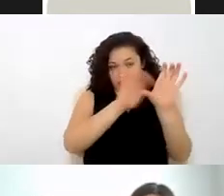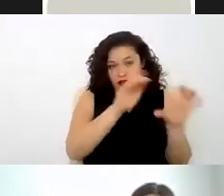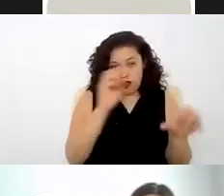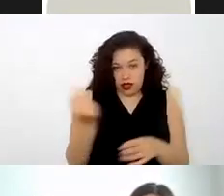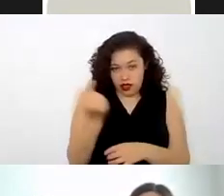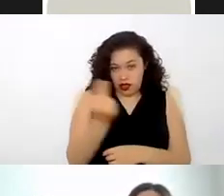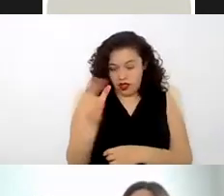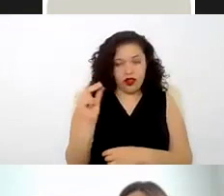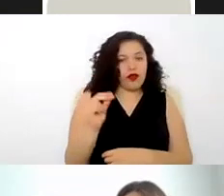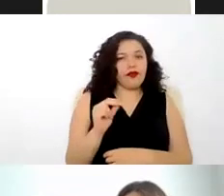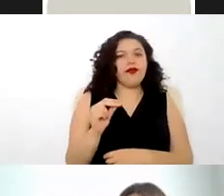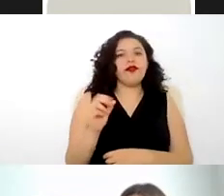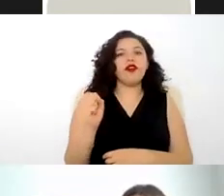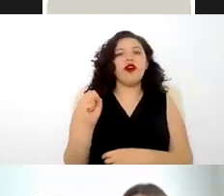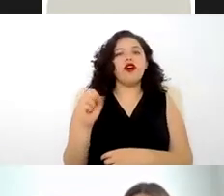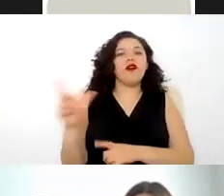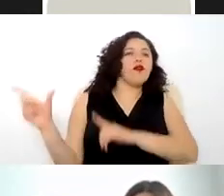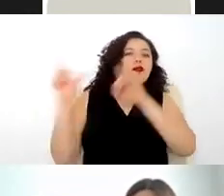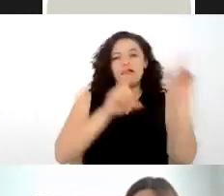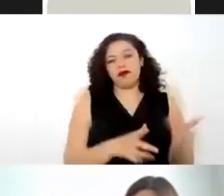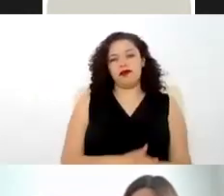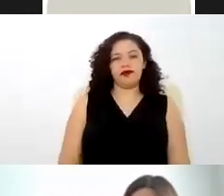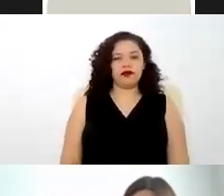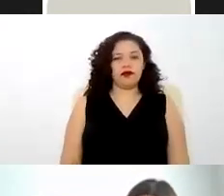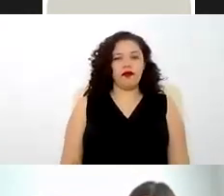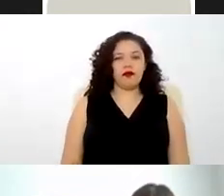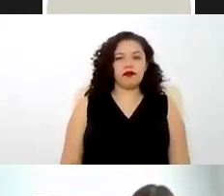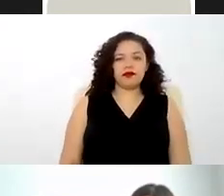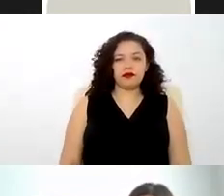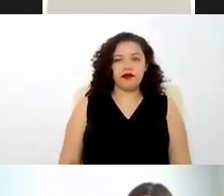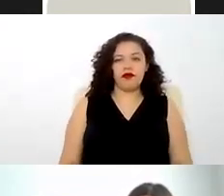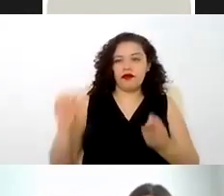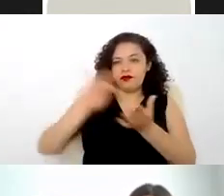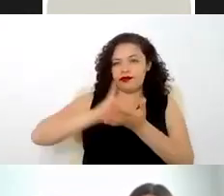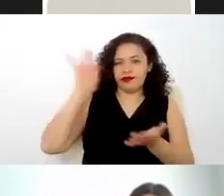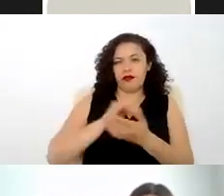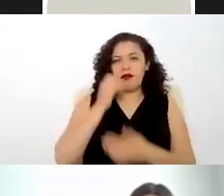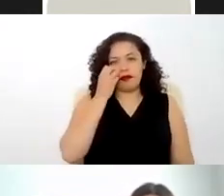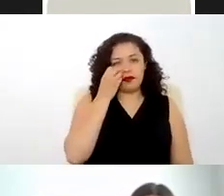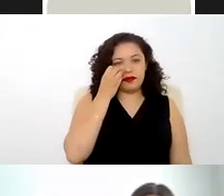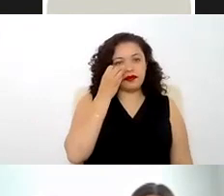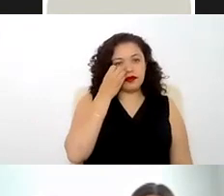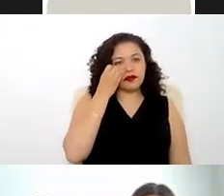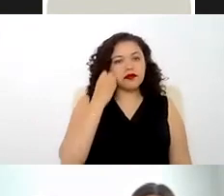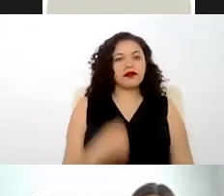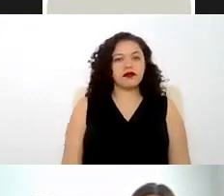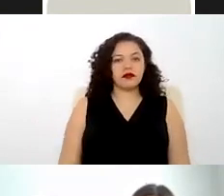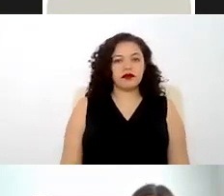me ayudan con la siguiente diapositiva por favor muchas gracias esa es la siguiente